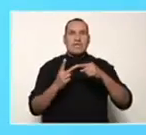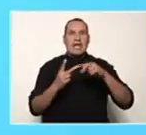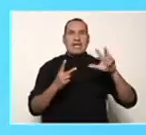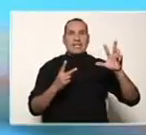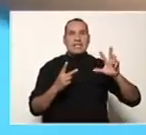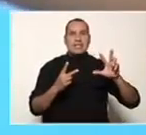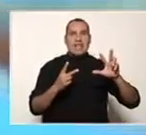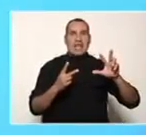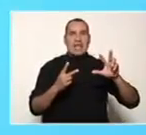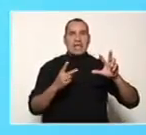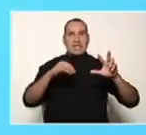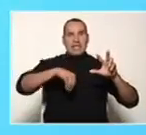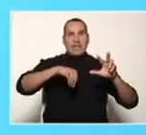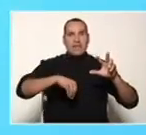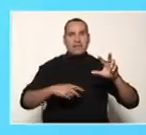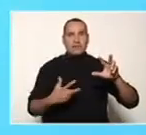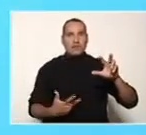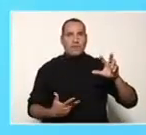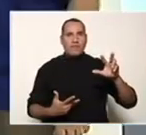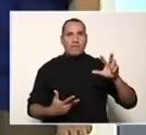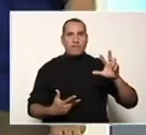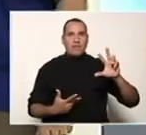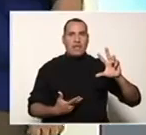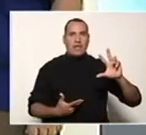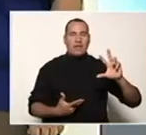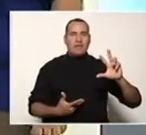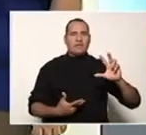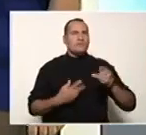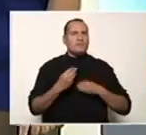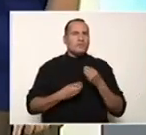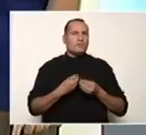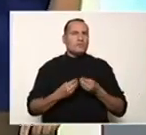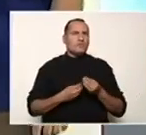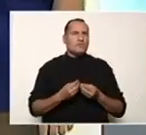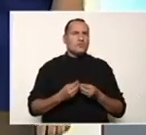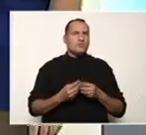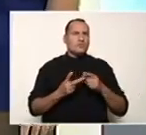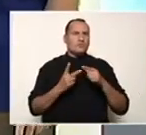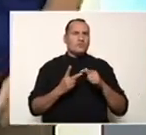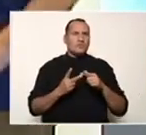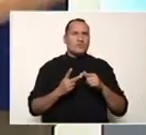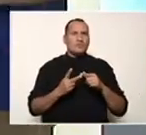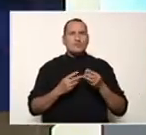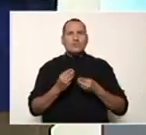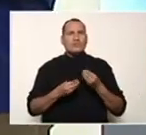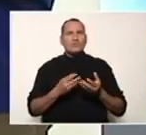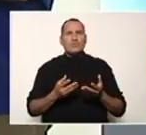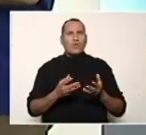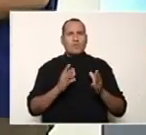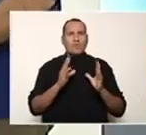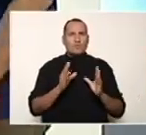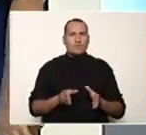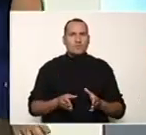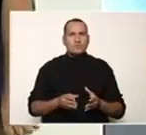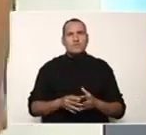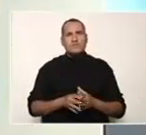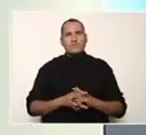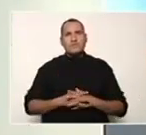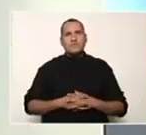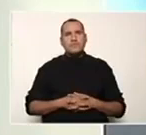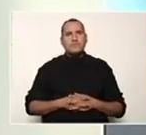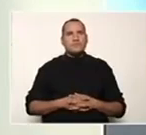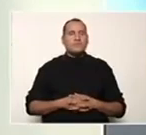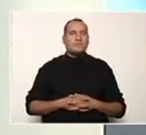raíz cuadrada. Es raíz cúbica. ¿Cómo debemos factorizar esta expresión?